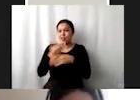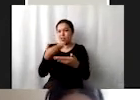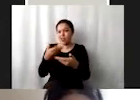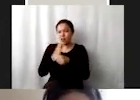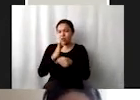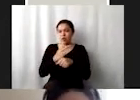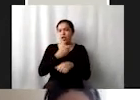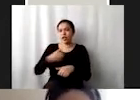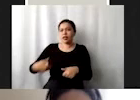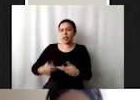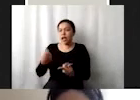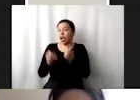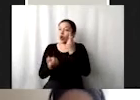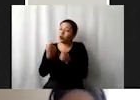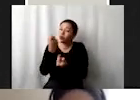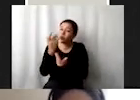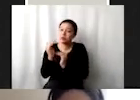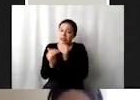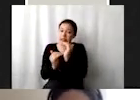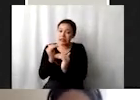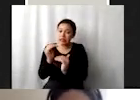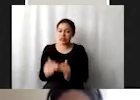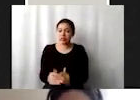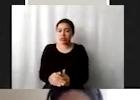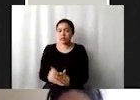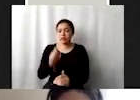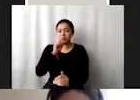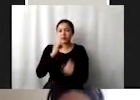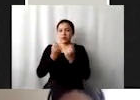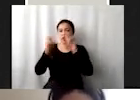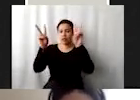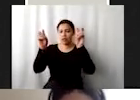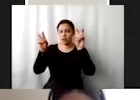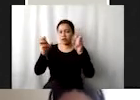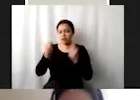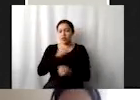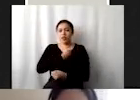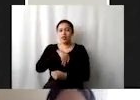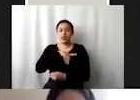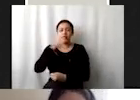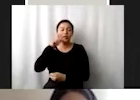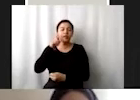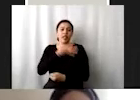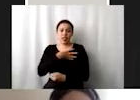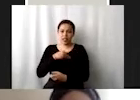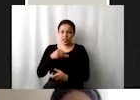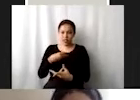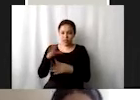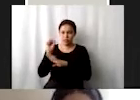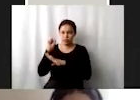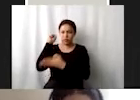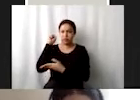pasos, también se habla desde el tema de la salud sexual y reproductiva con sus debidos